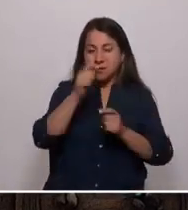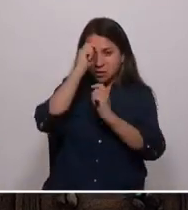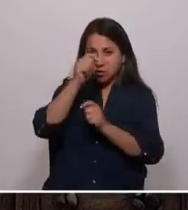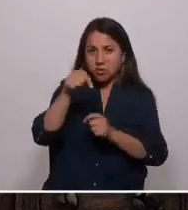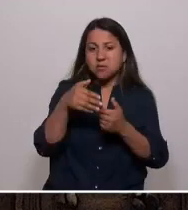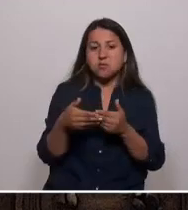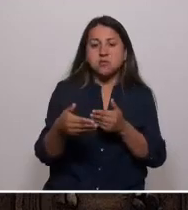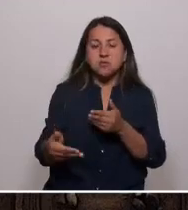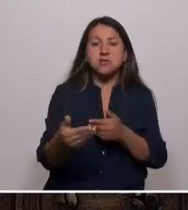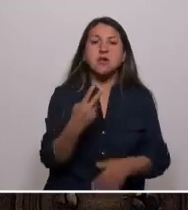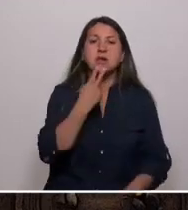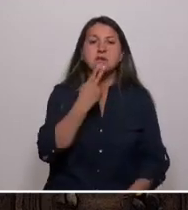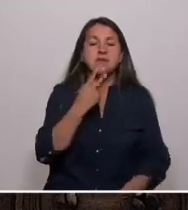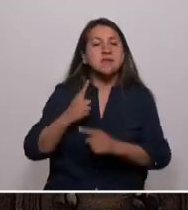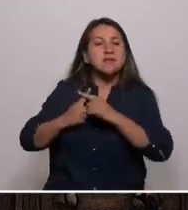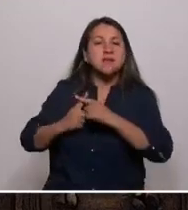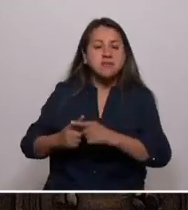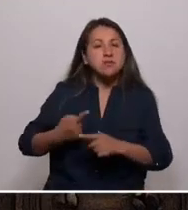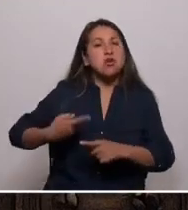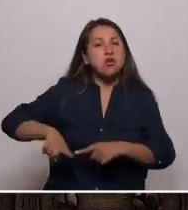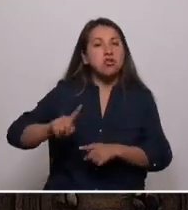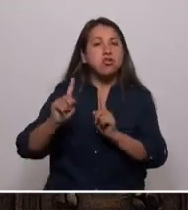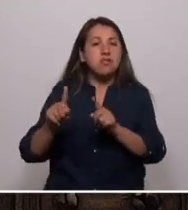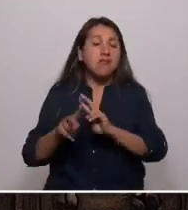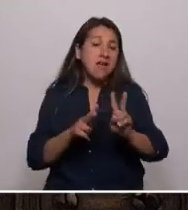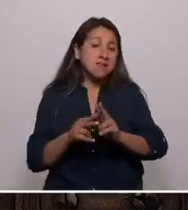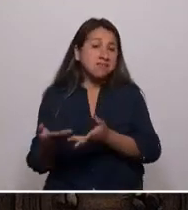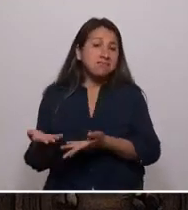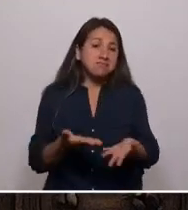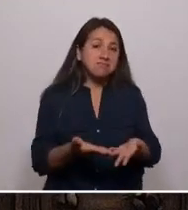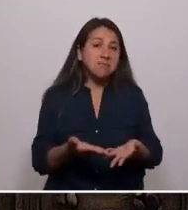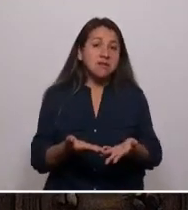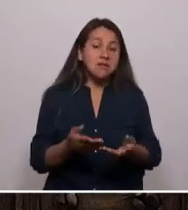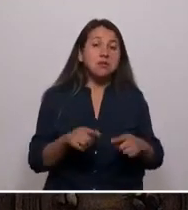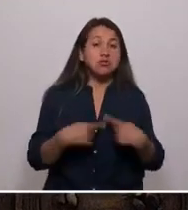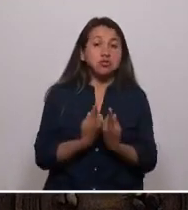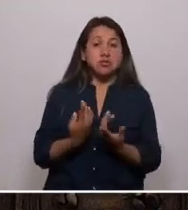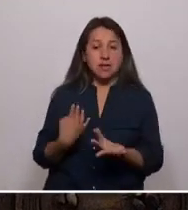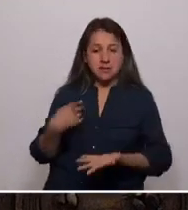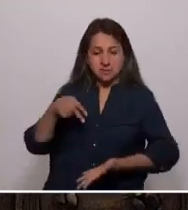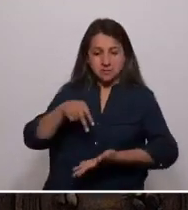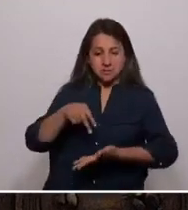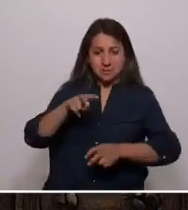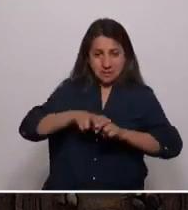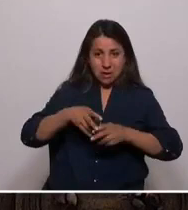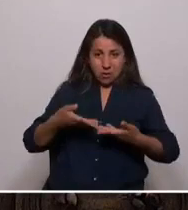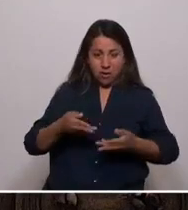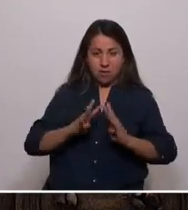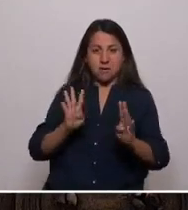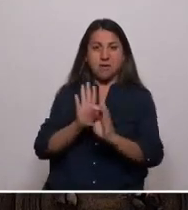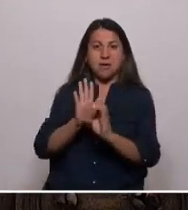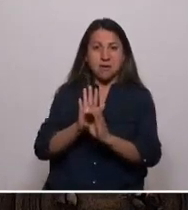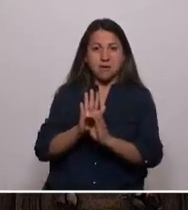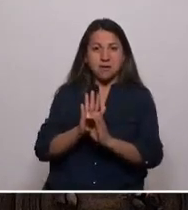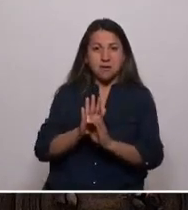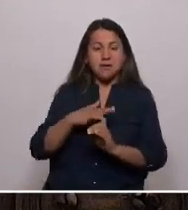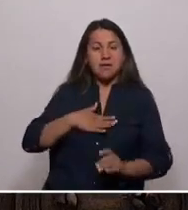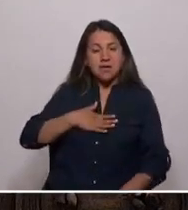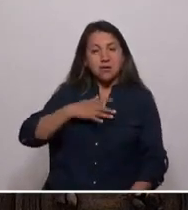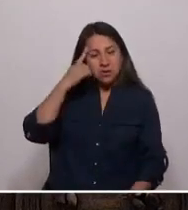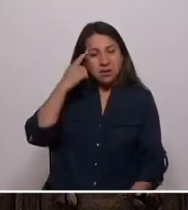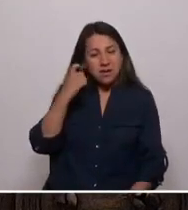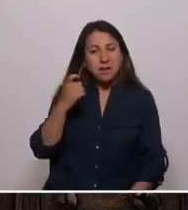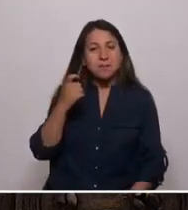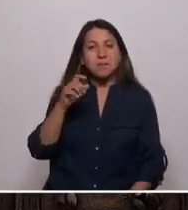proceso la vida y el sacrificio que otros debieron dar para estar nosotros sentados en este espacio. Quiero creer que Allende, Carlos